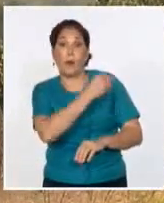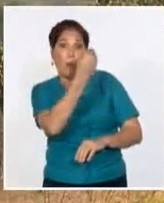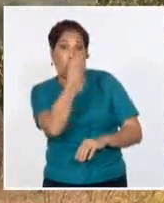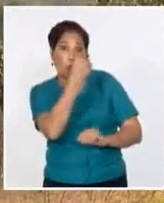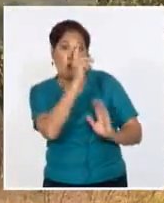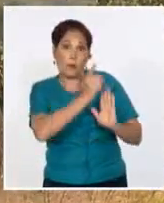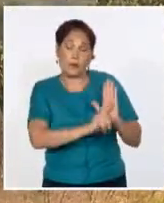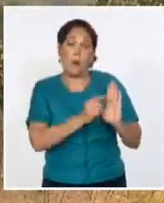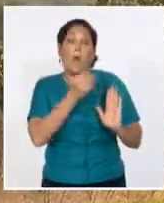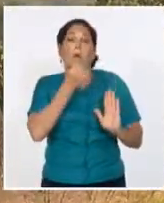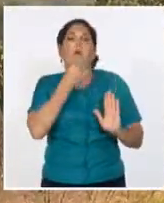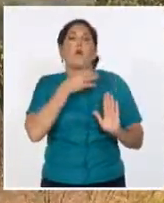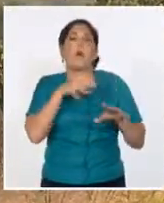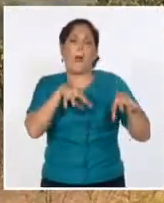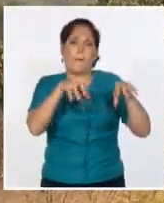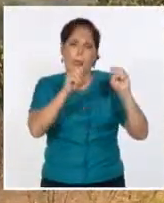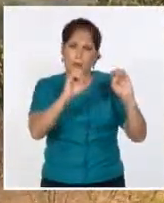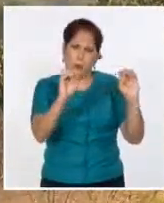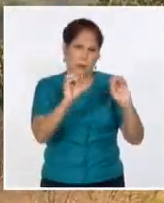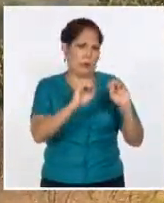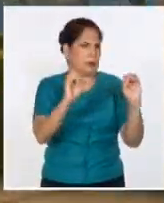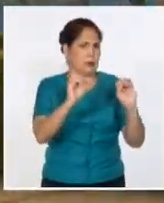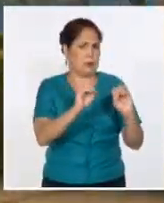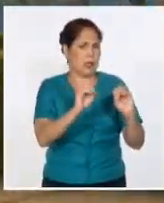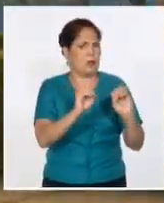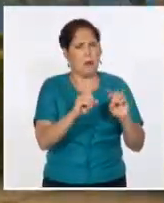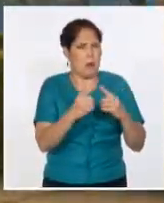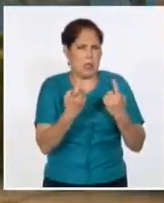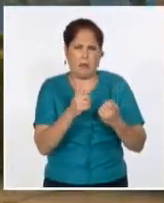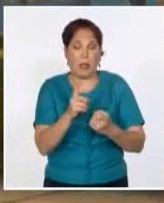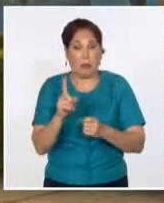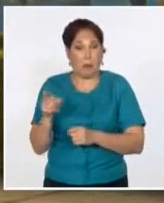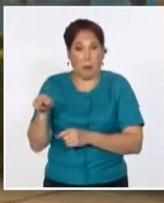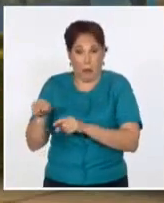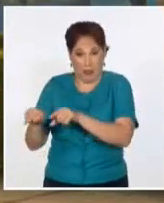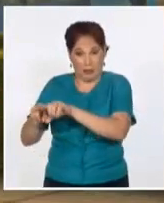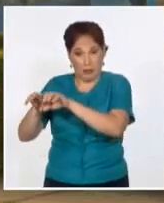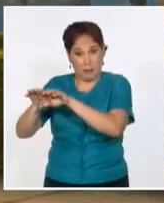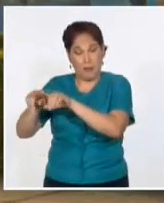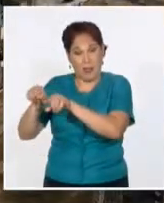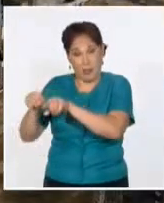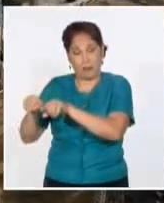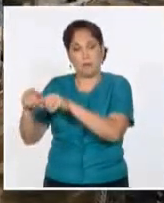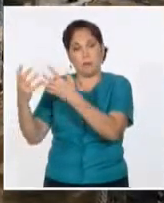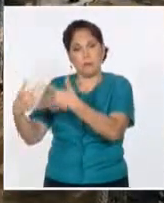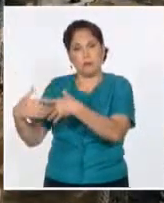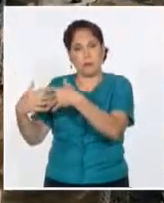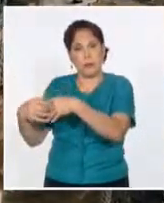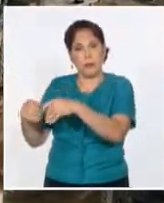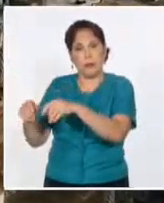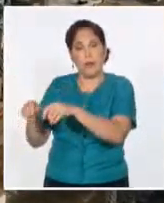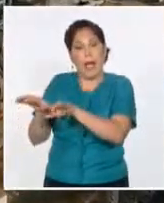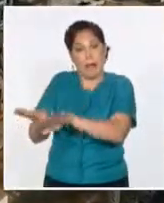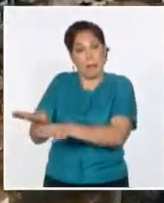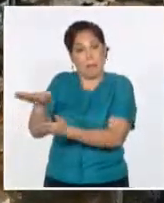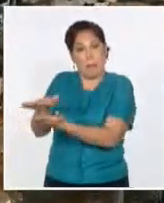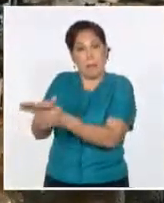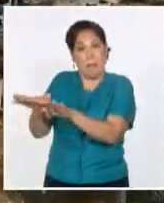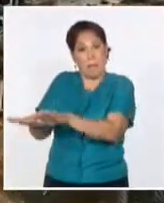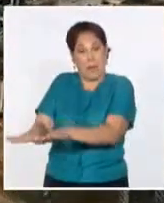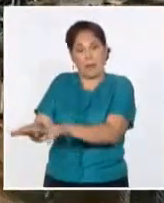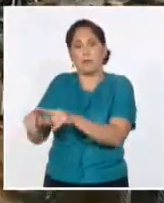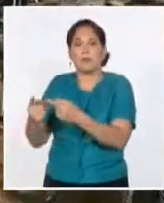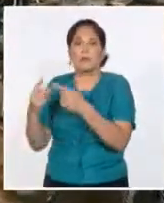posibilidades de cubrirla en función de cómo se comporte la demanda y que la disponibilidad se mantenga como lo tenemos